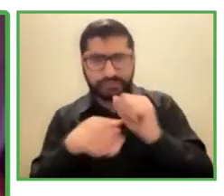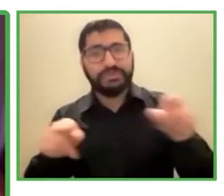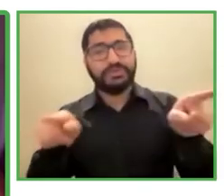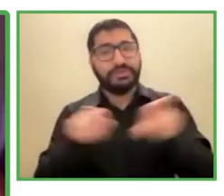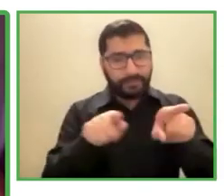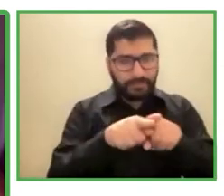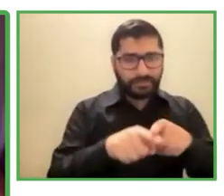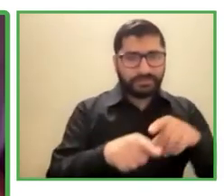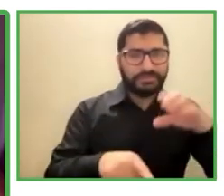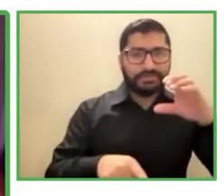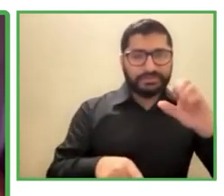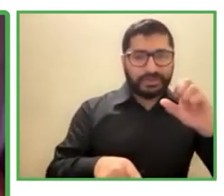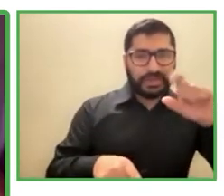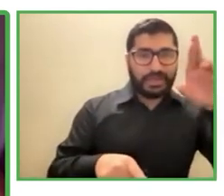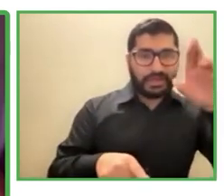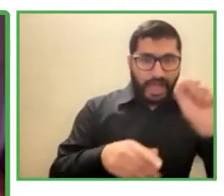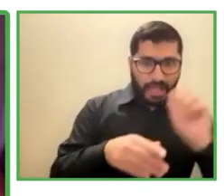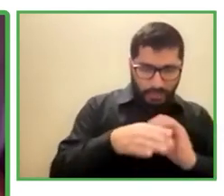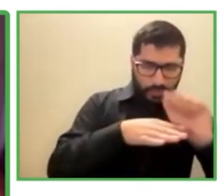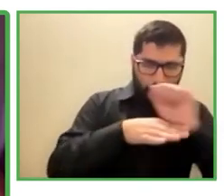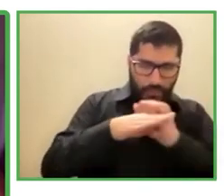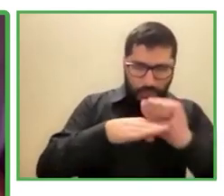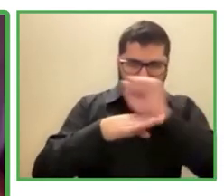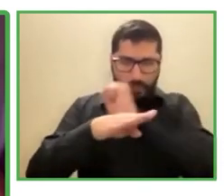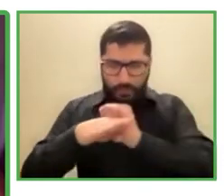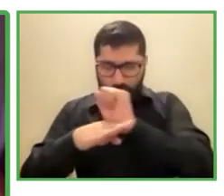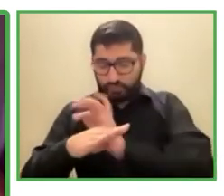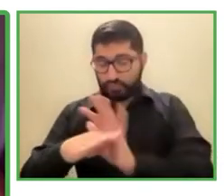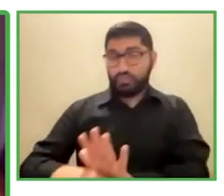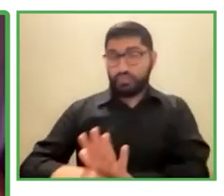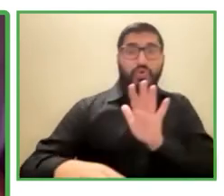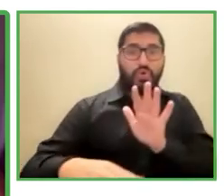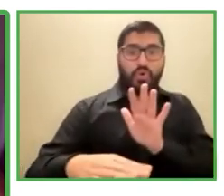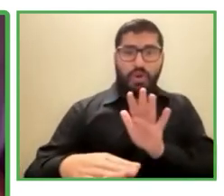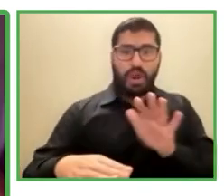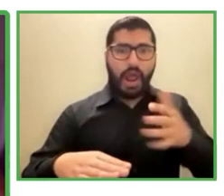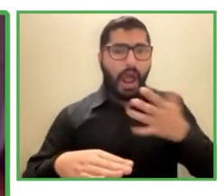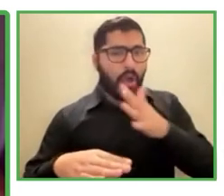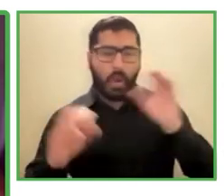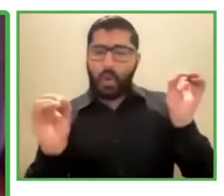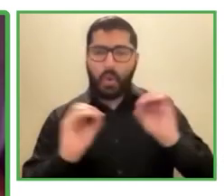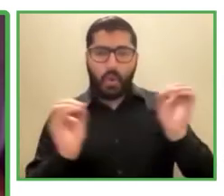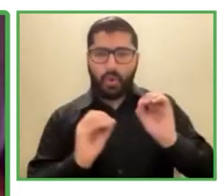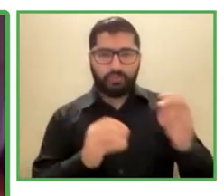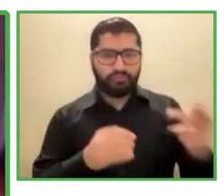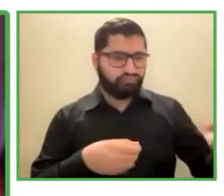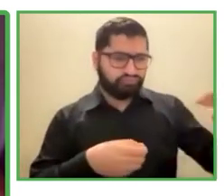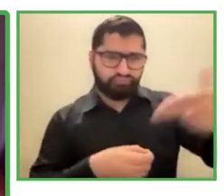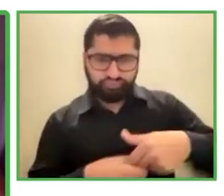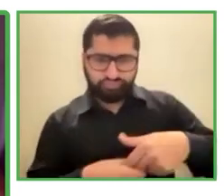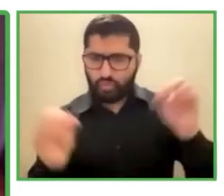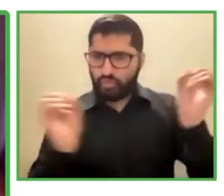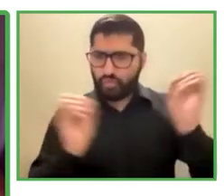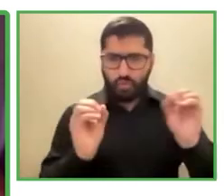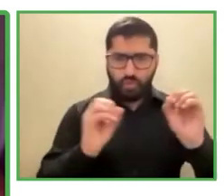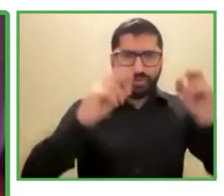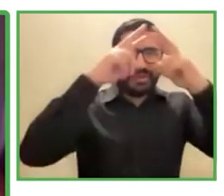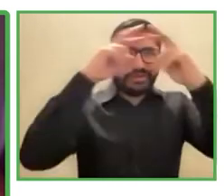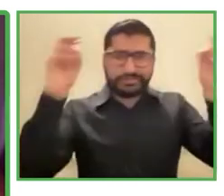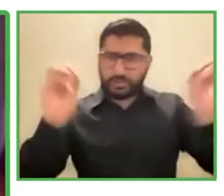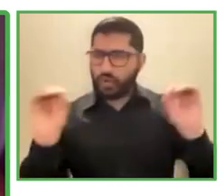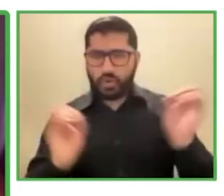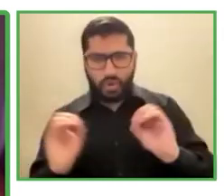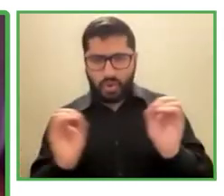seco no hay combustibles no hay electricidad no hay equipamiento digamos es solamente el producto